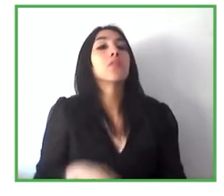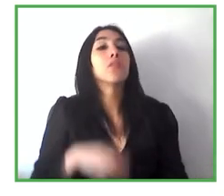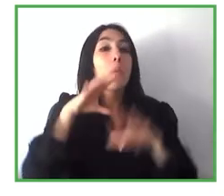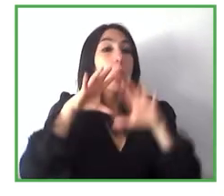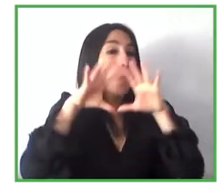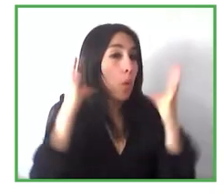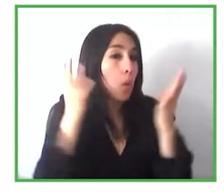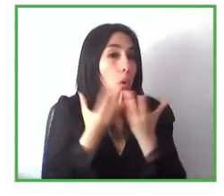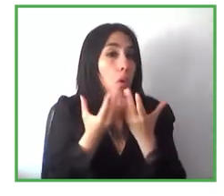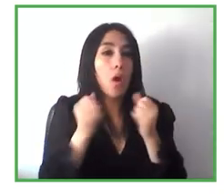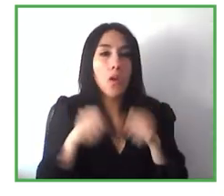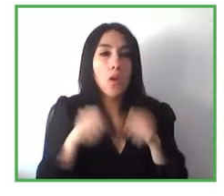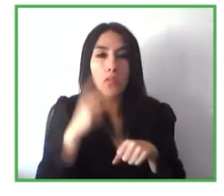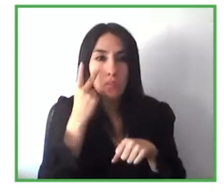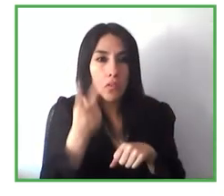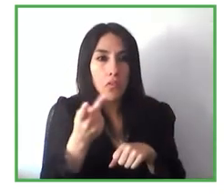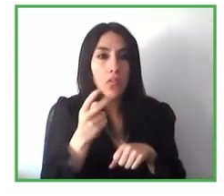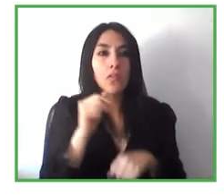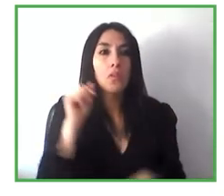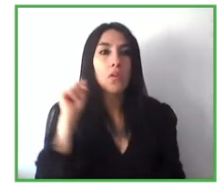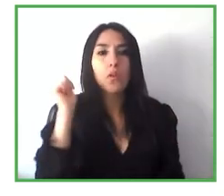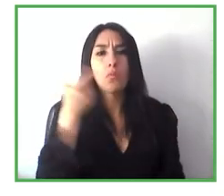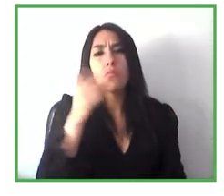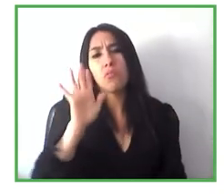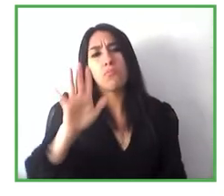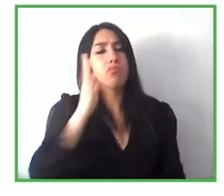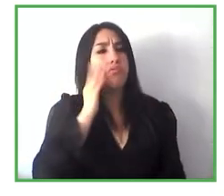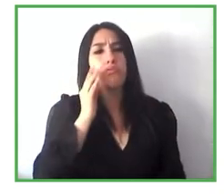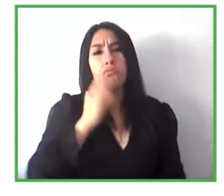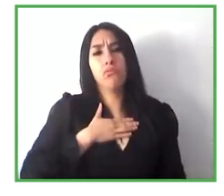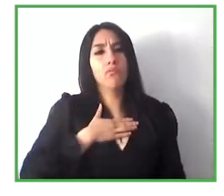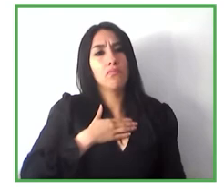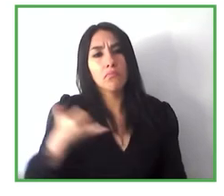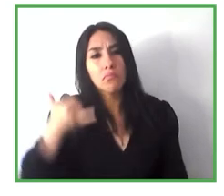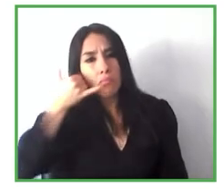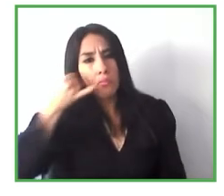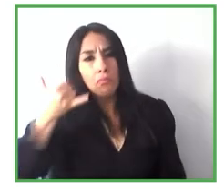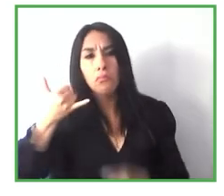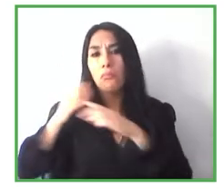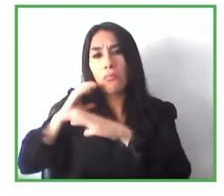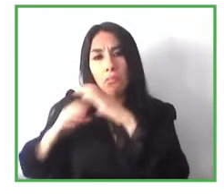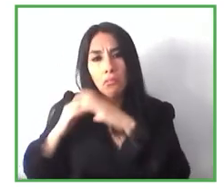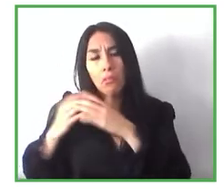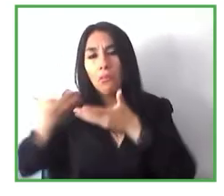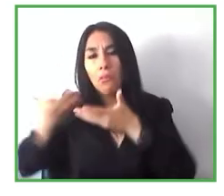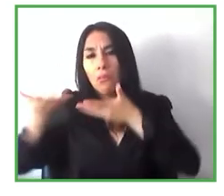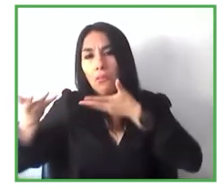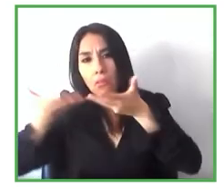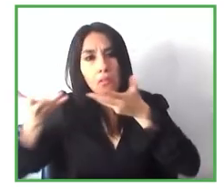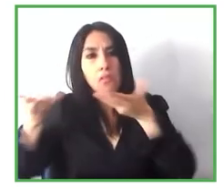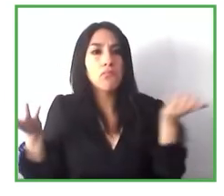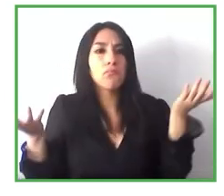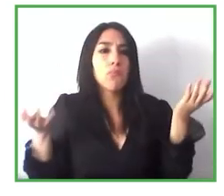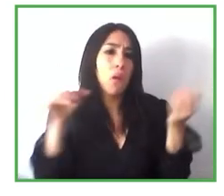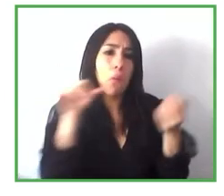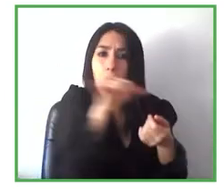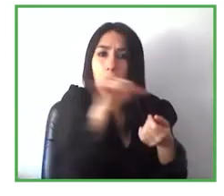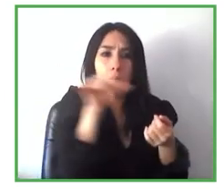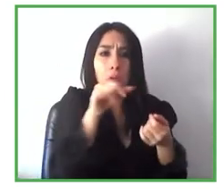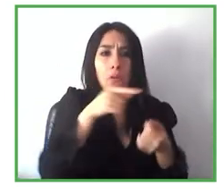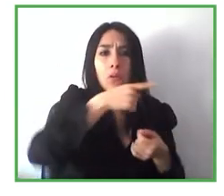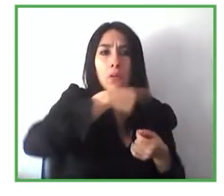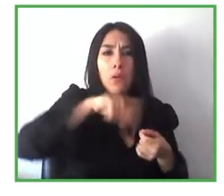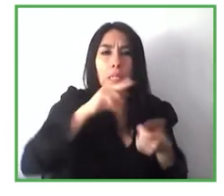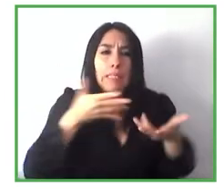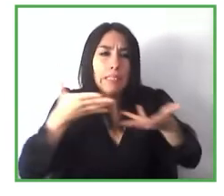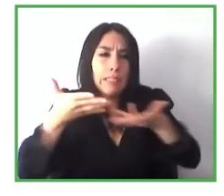móvil con diferentes aplicaciones y en función de esa interacción vamos actualizando nos van proponiendo actualizaciones o mejoras de un producto